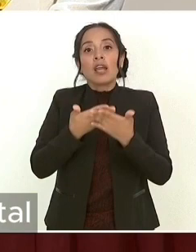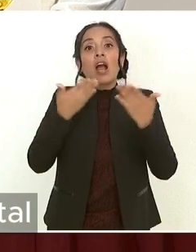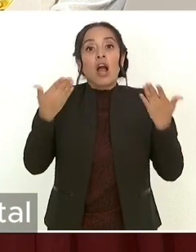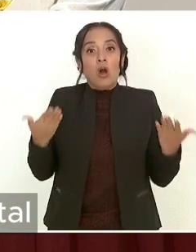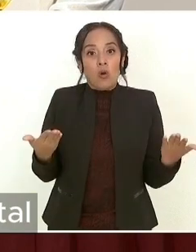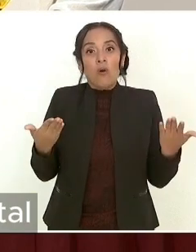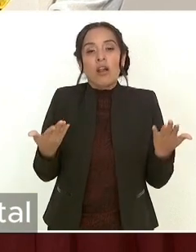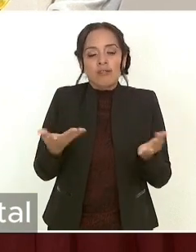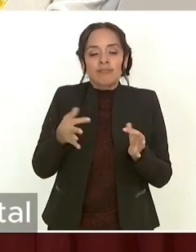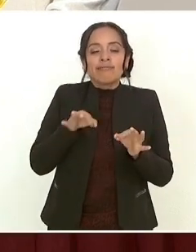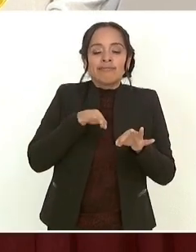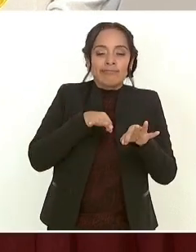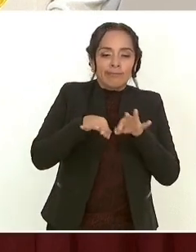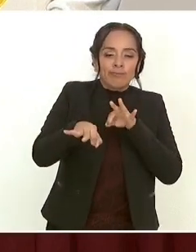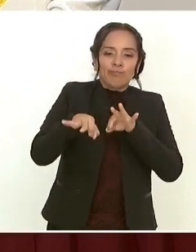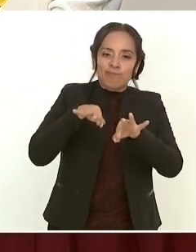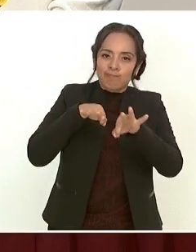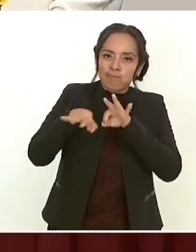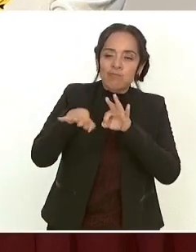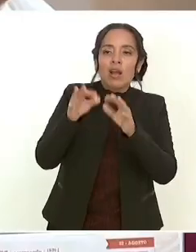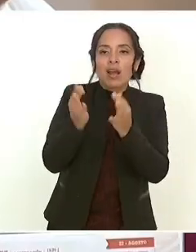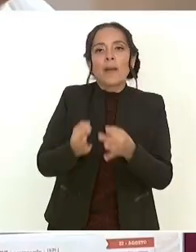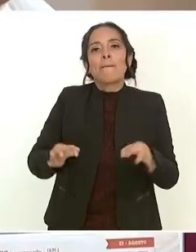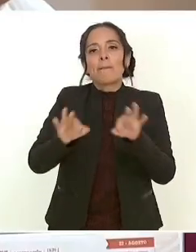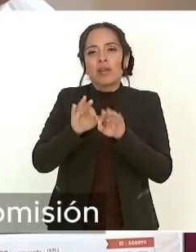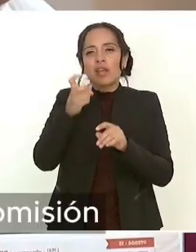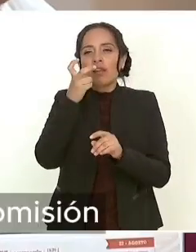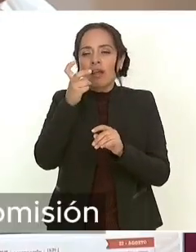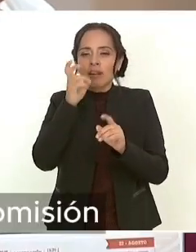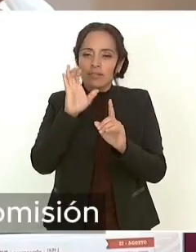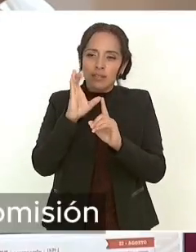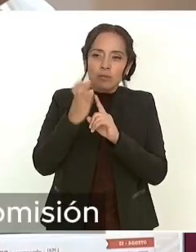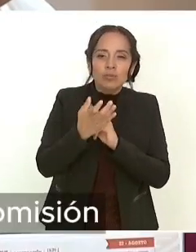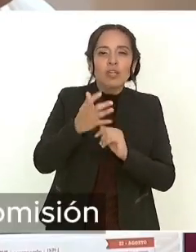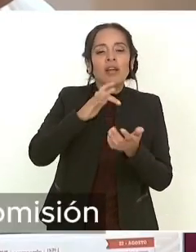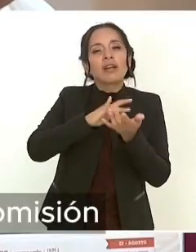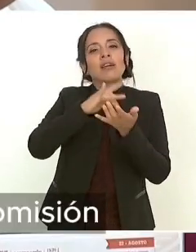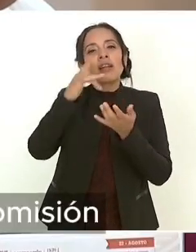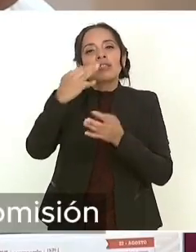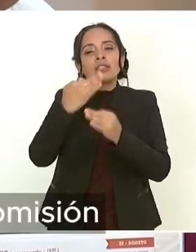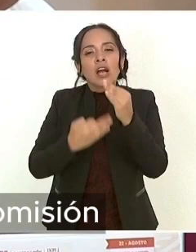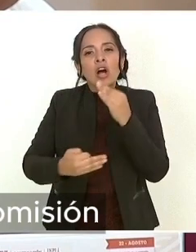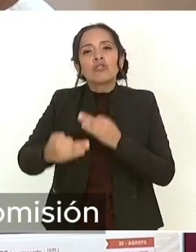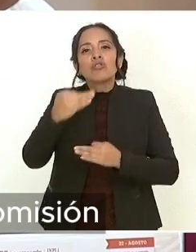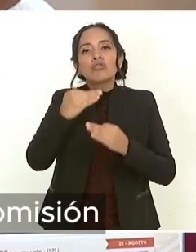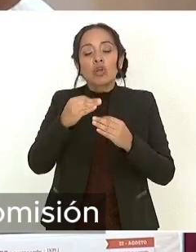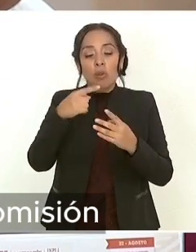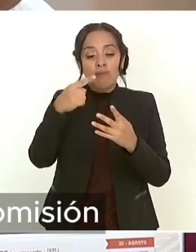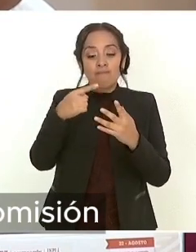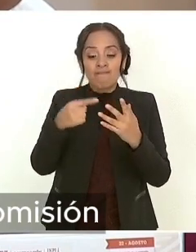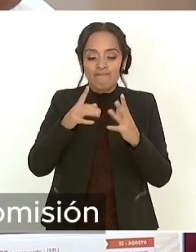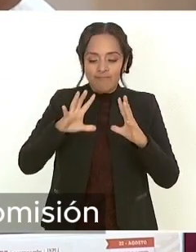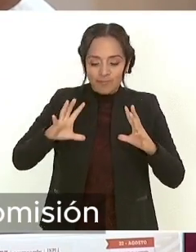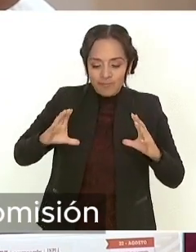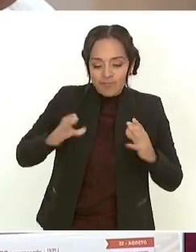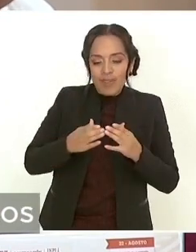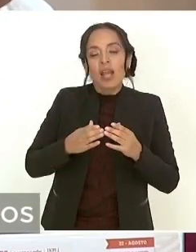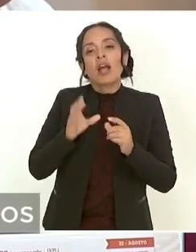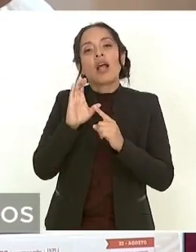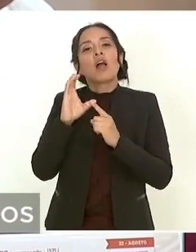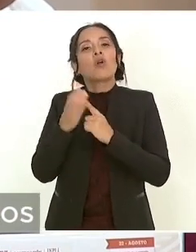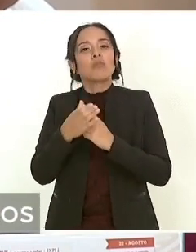una labor fundamental en esta comisión. Así que agradecerles a todos los integrantes de la comisión